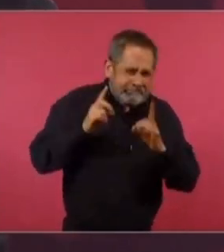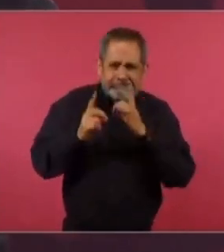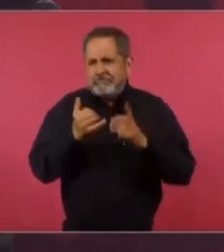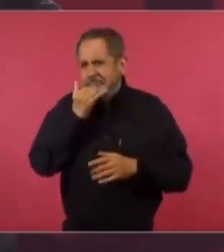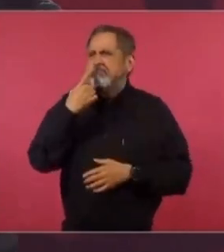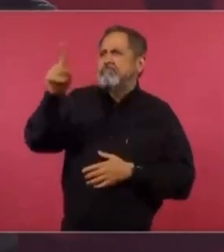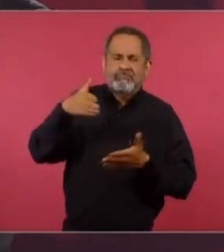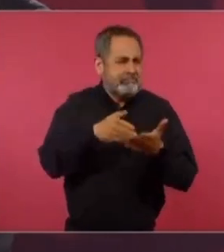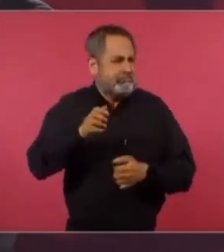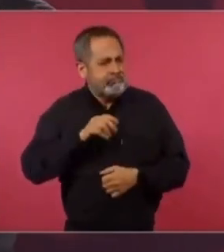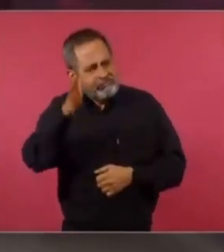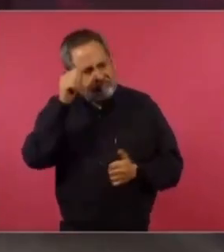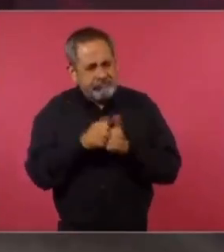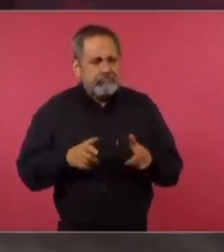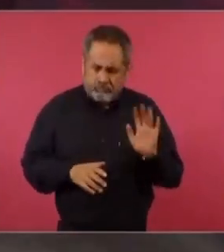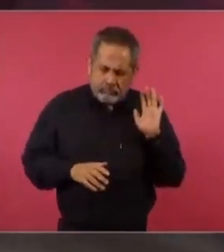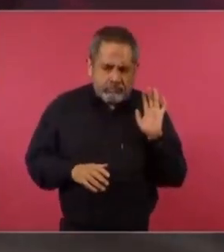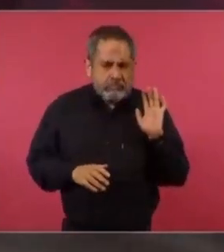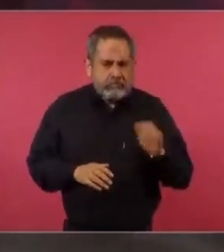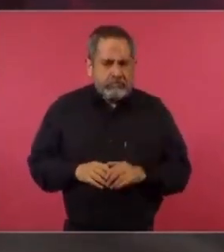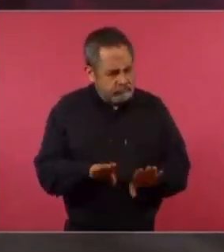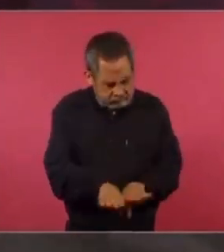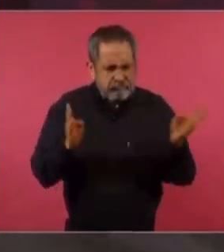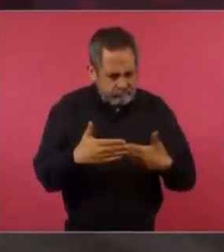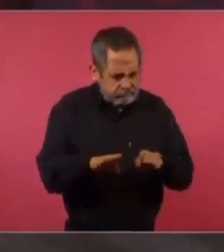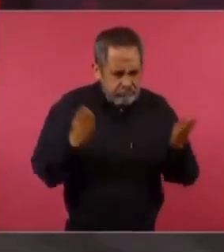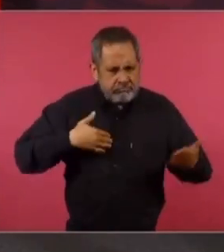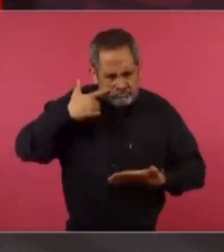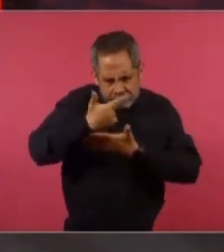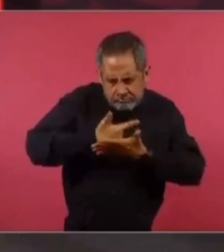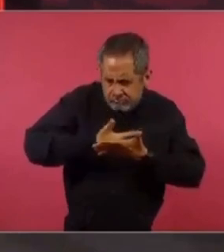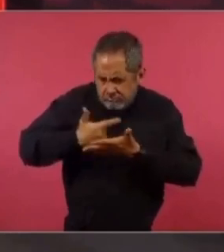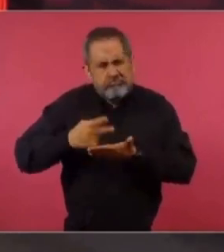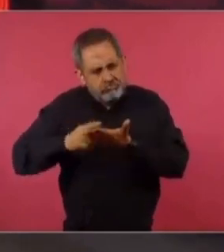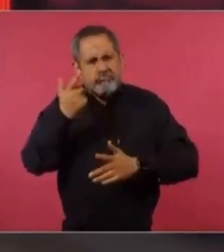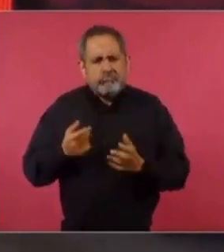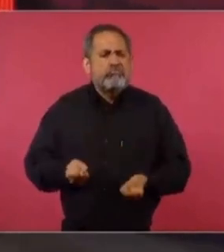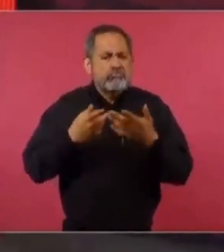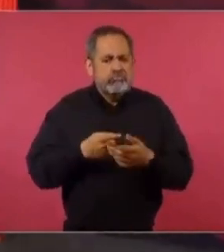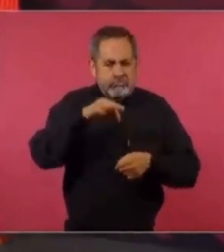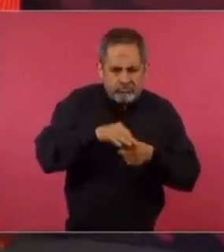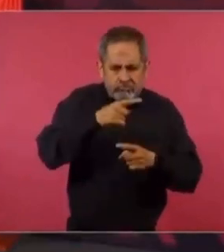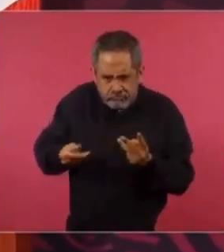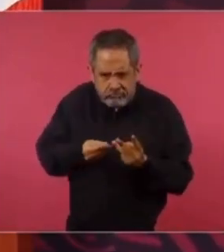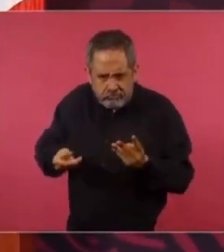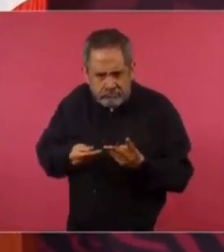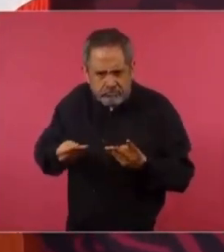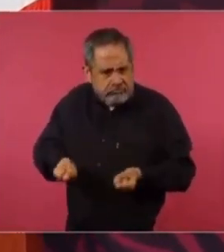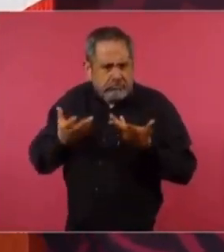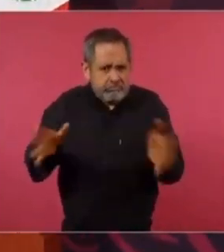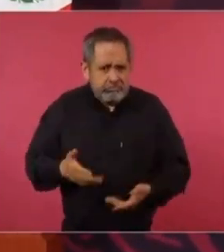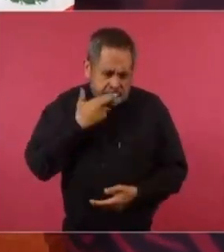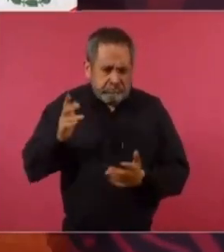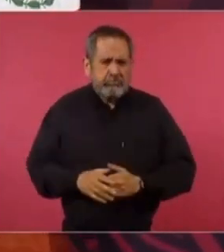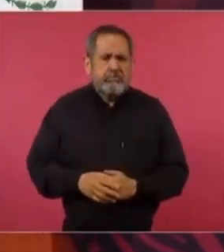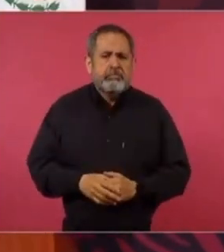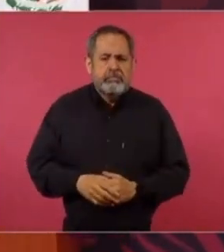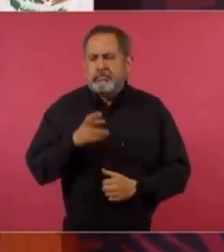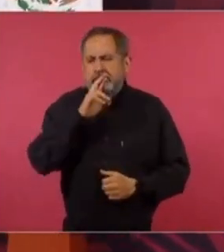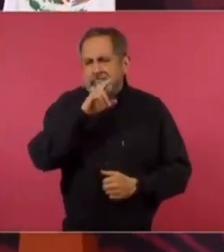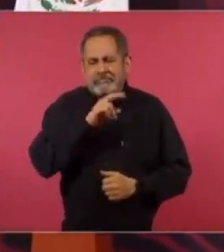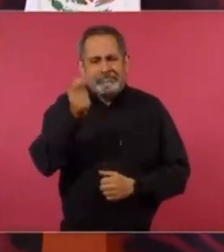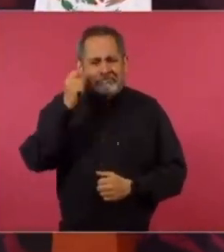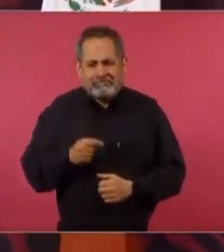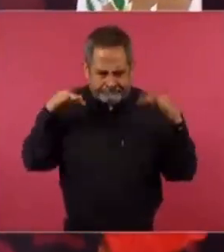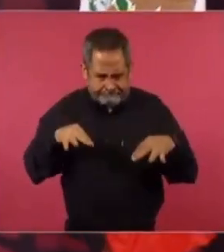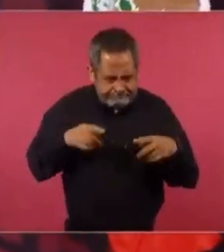impugnaciones que se abran los paquetes y que se cuenten los votos. Eso es lo mejor. Eso se resuelve